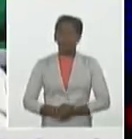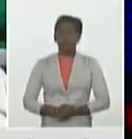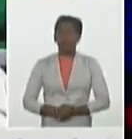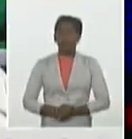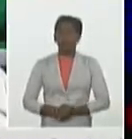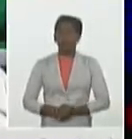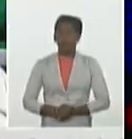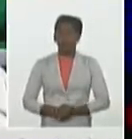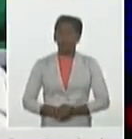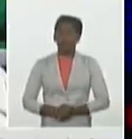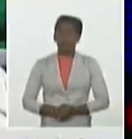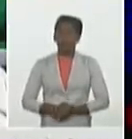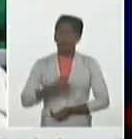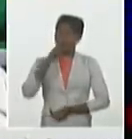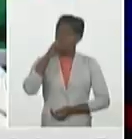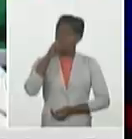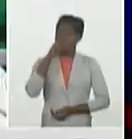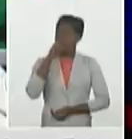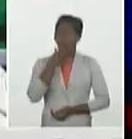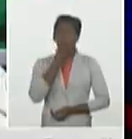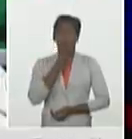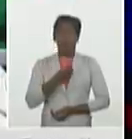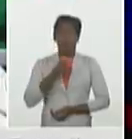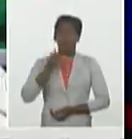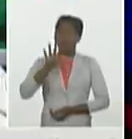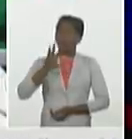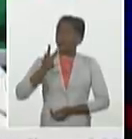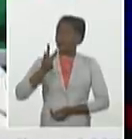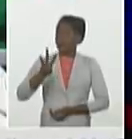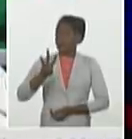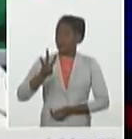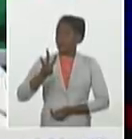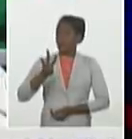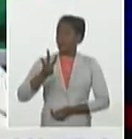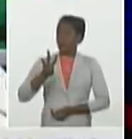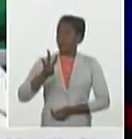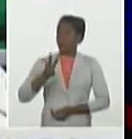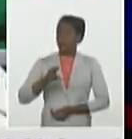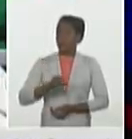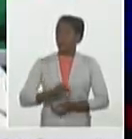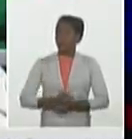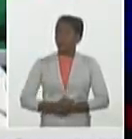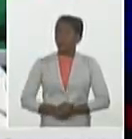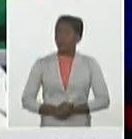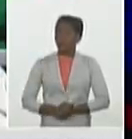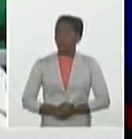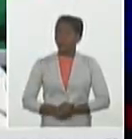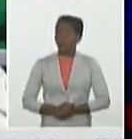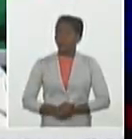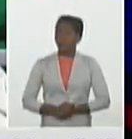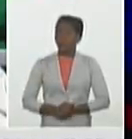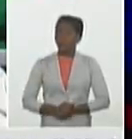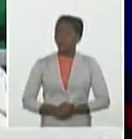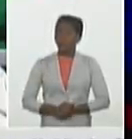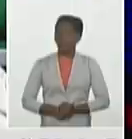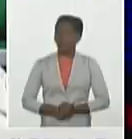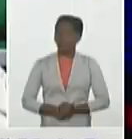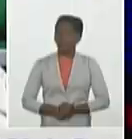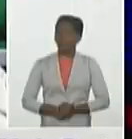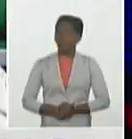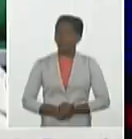años, joven, y como comorbilidad, solo la hipertensión arterial y la gastritis,